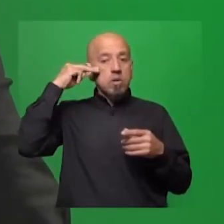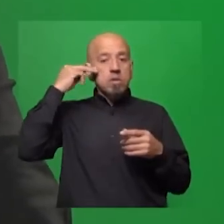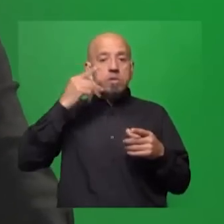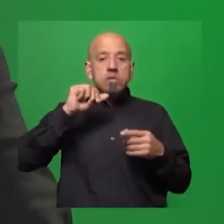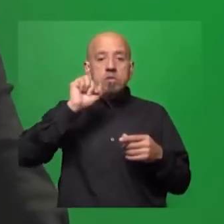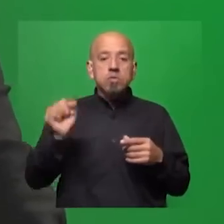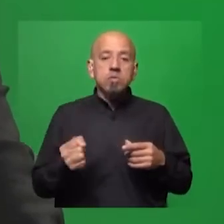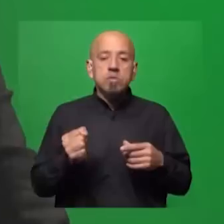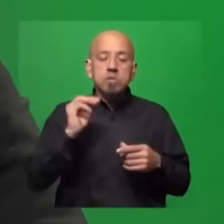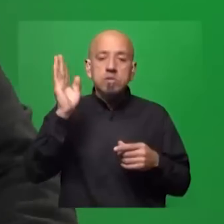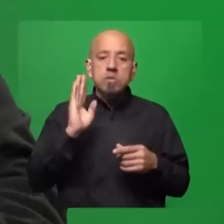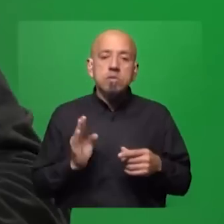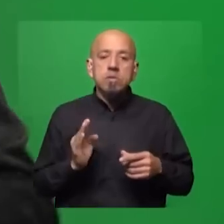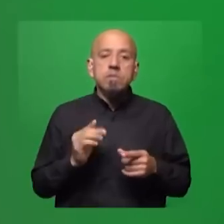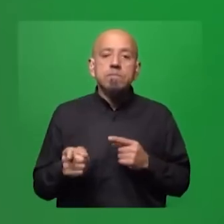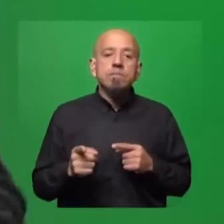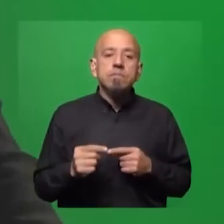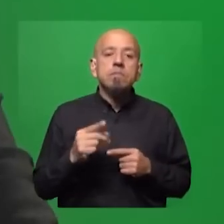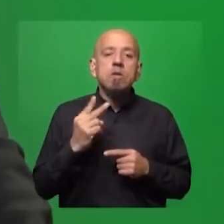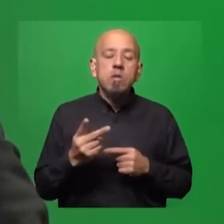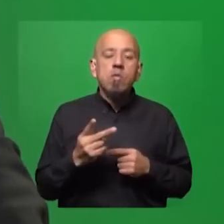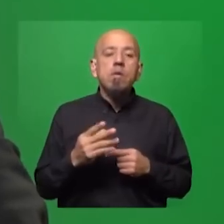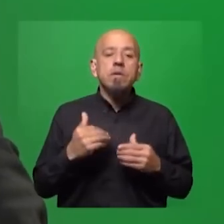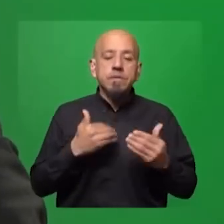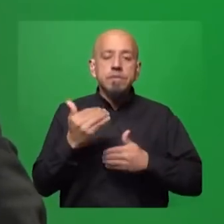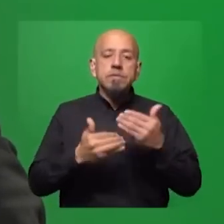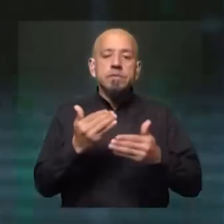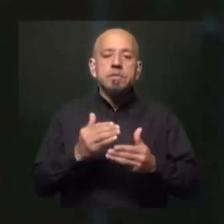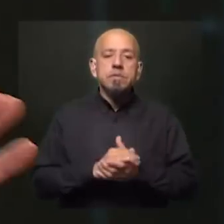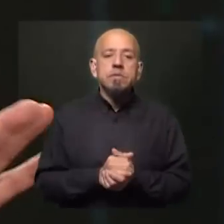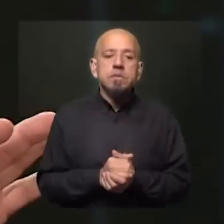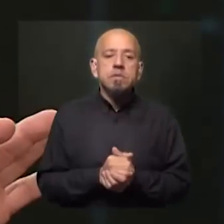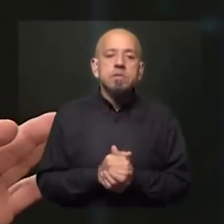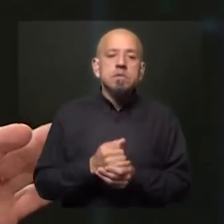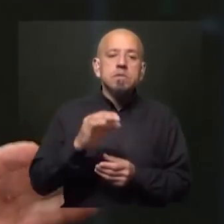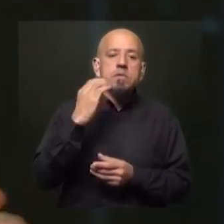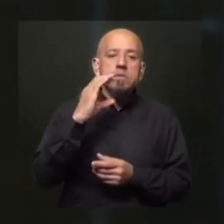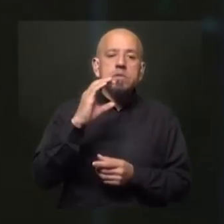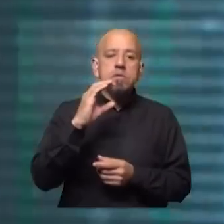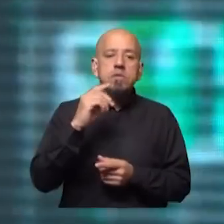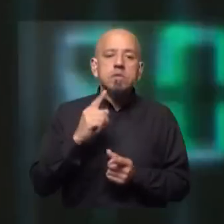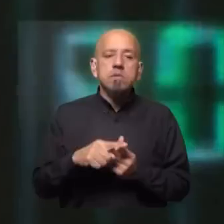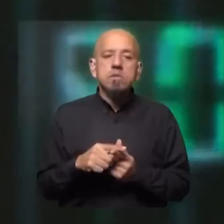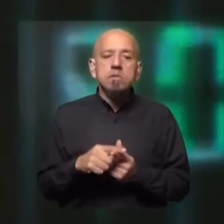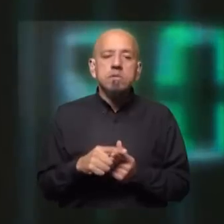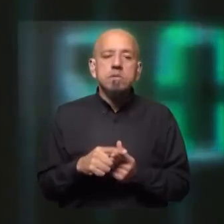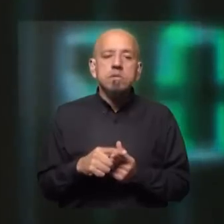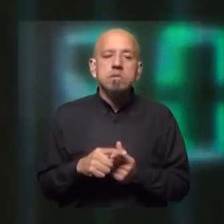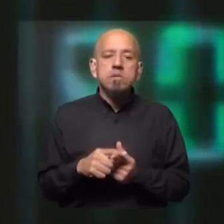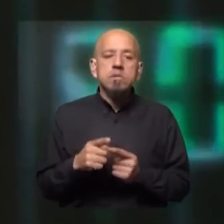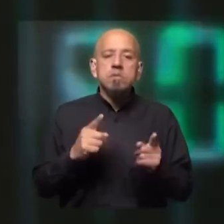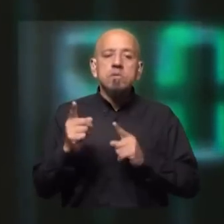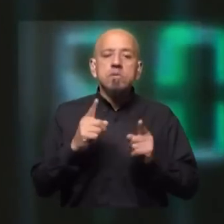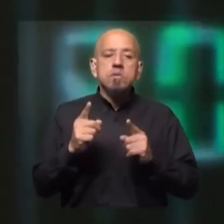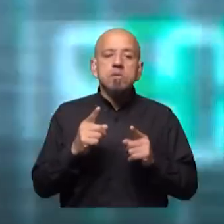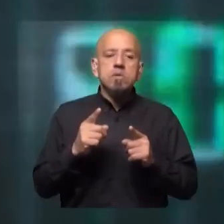Sudáfrica y Brasil, los dos continentes tengan un proceso confluente. Incluso Colombia, y no te quiero interrumpir la pregunta, ha hecho algún guiño con la visita de